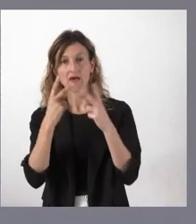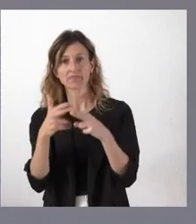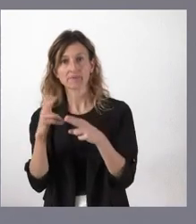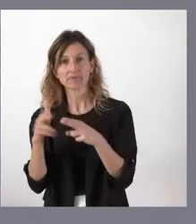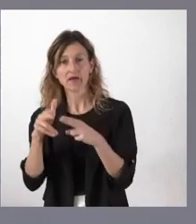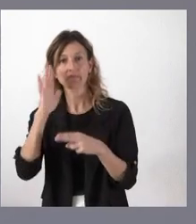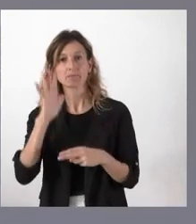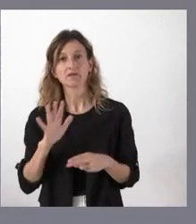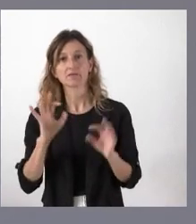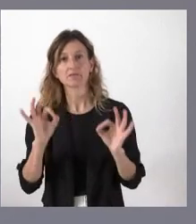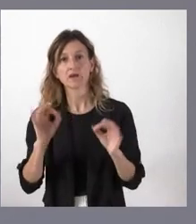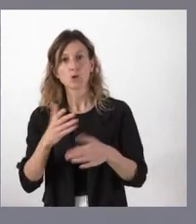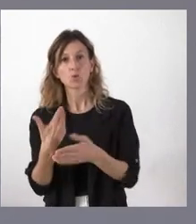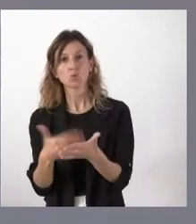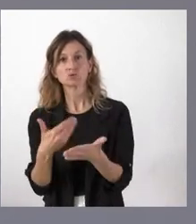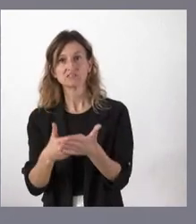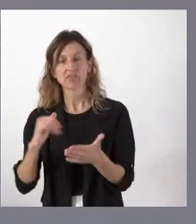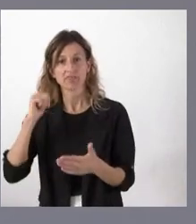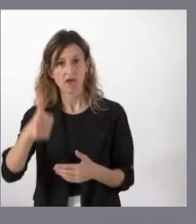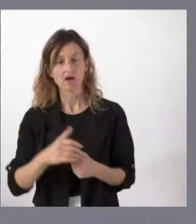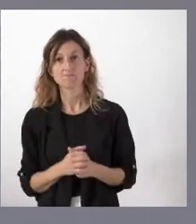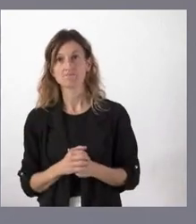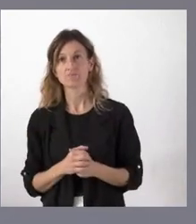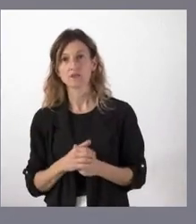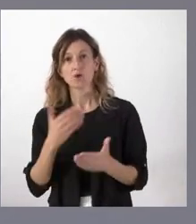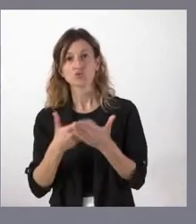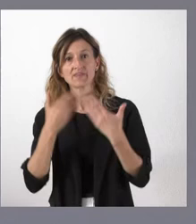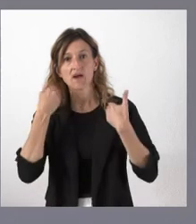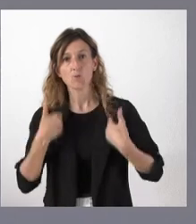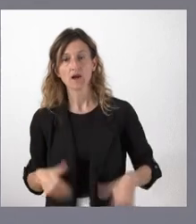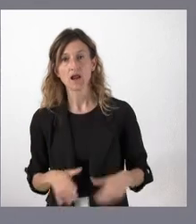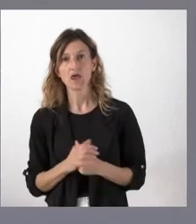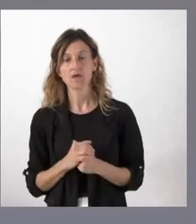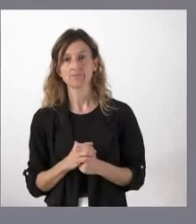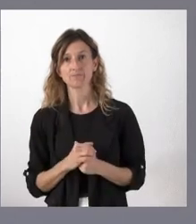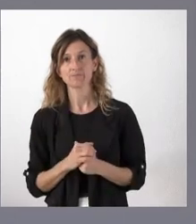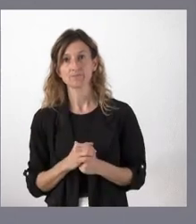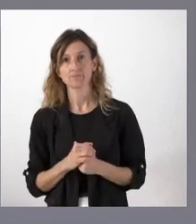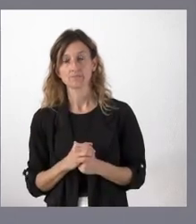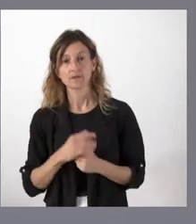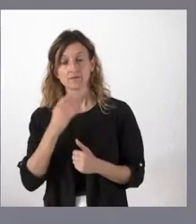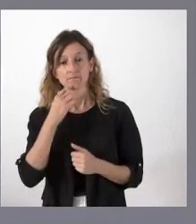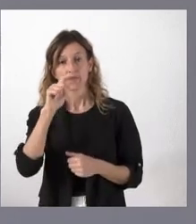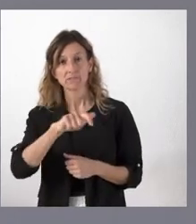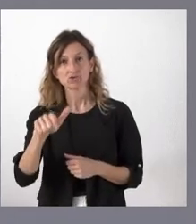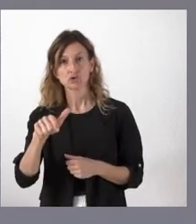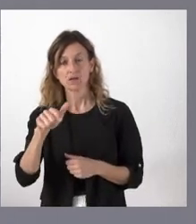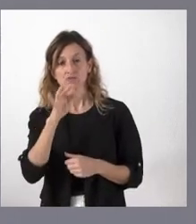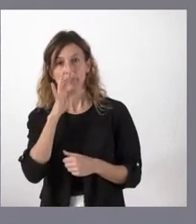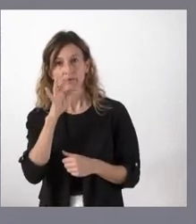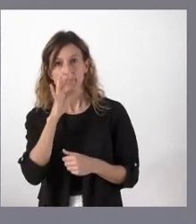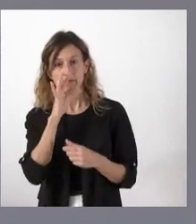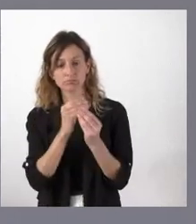que nos parece de justicia y nos parece de justicia humanitaria, que es encontrar a las personas que aún siguen